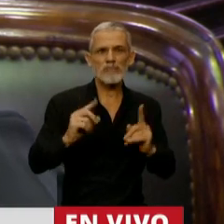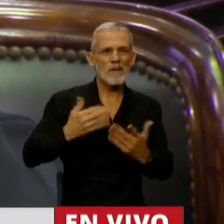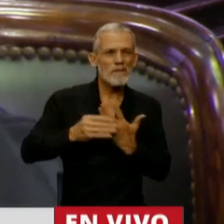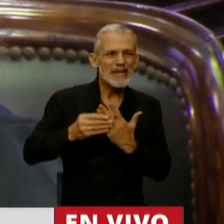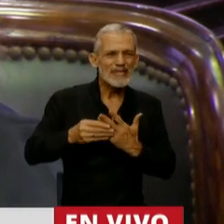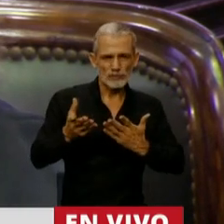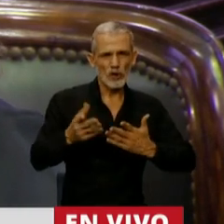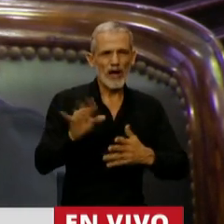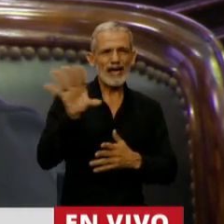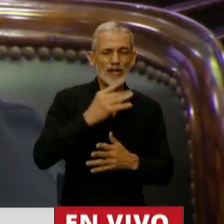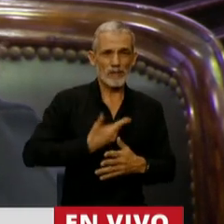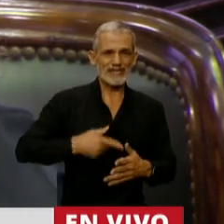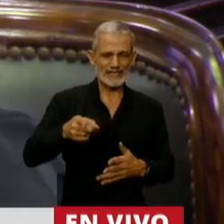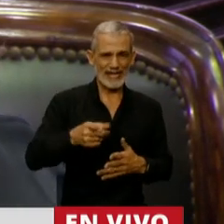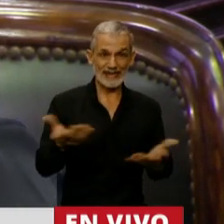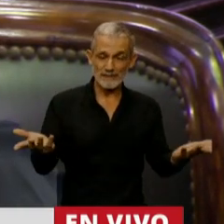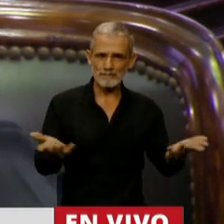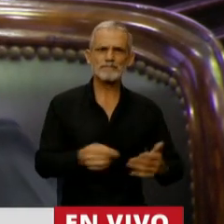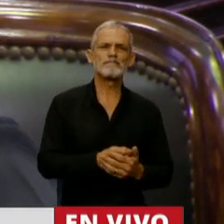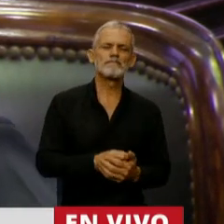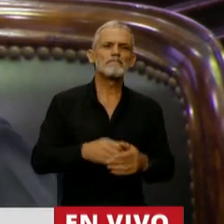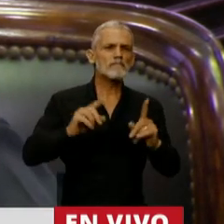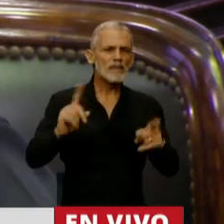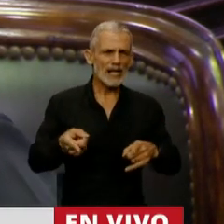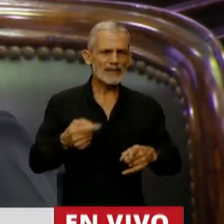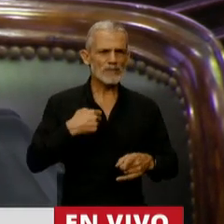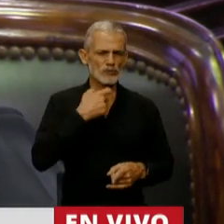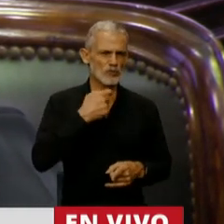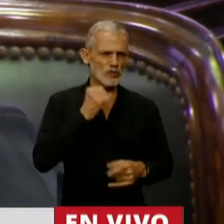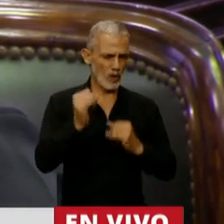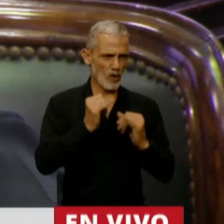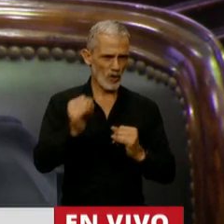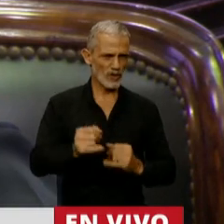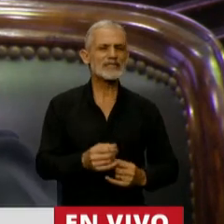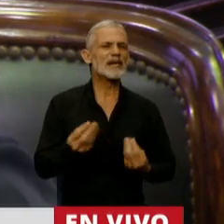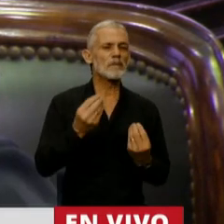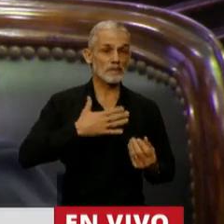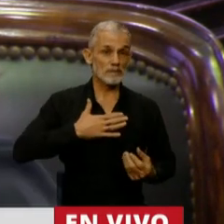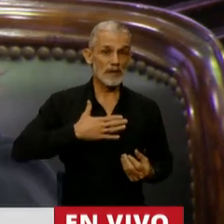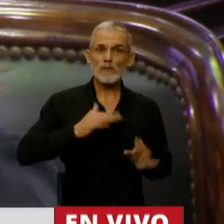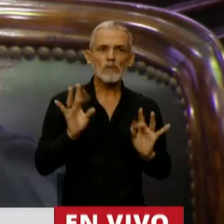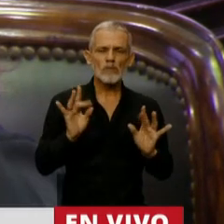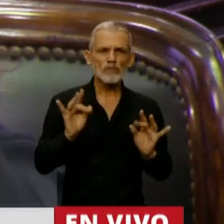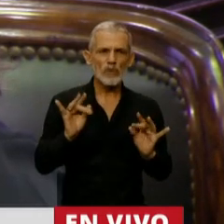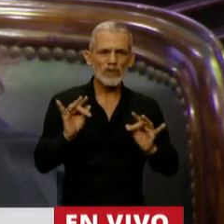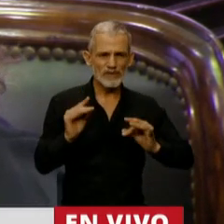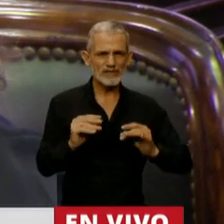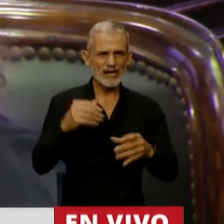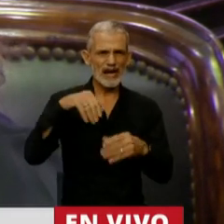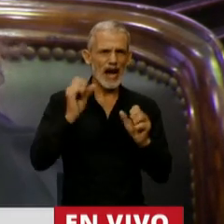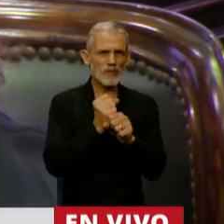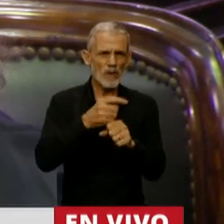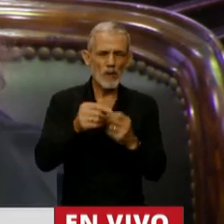Presidente de la República. En otro sentido, también decir que para mí es muy difícil acompañar un